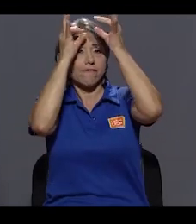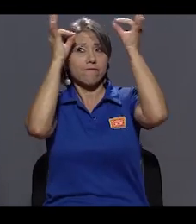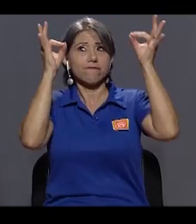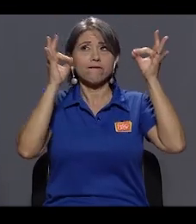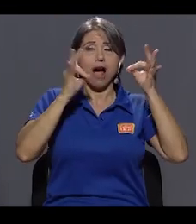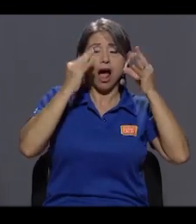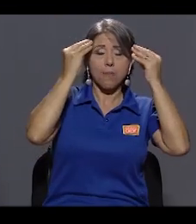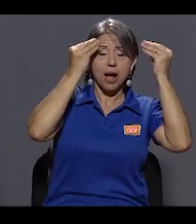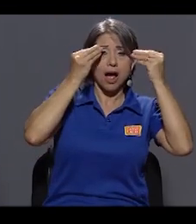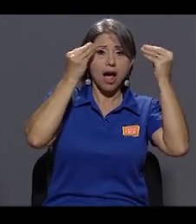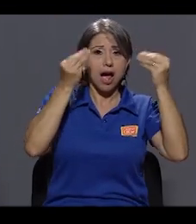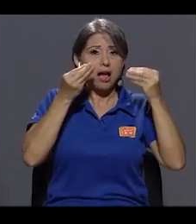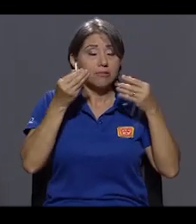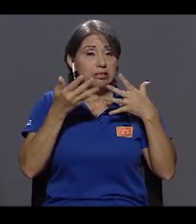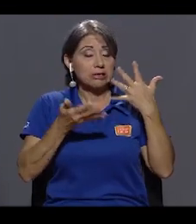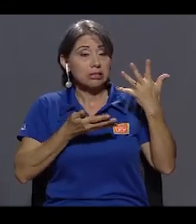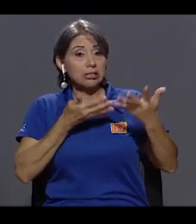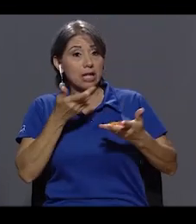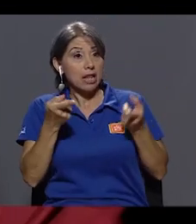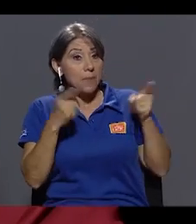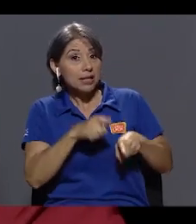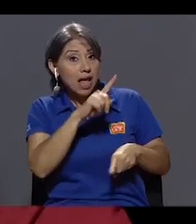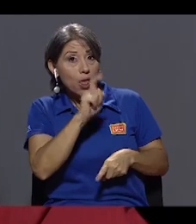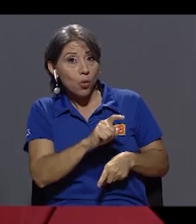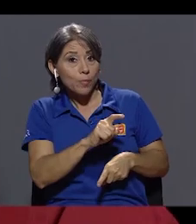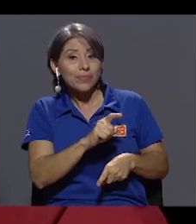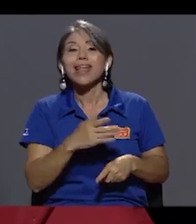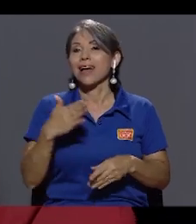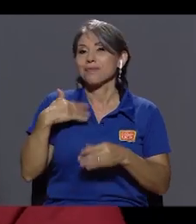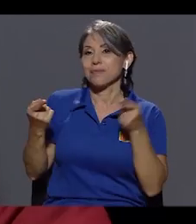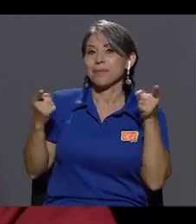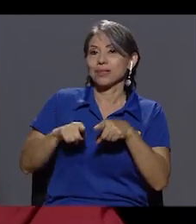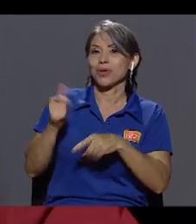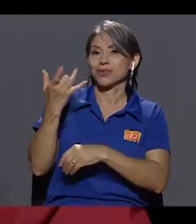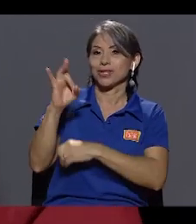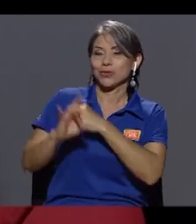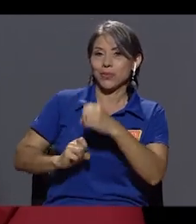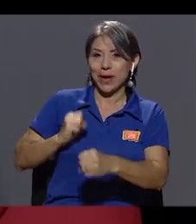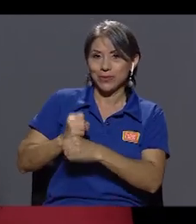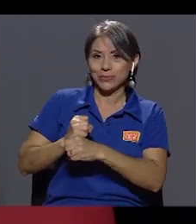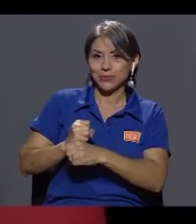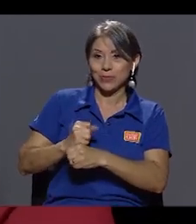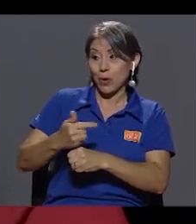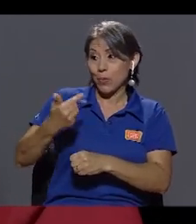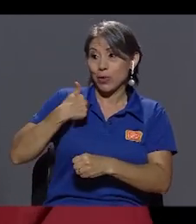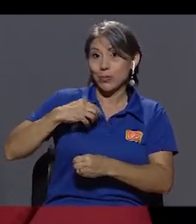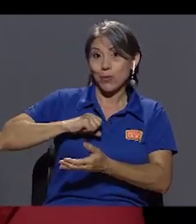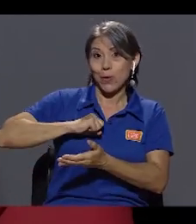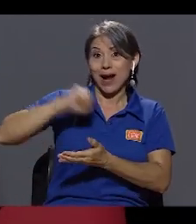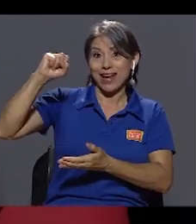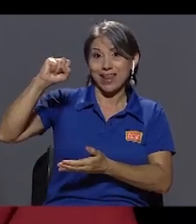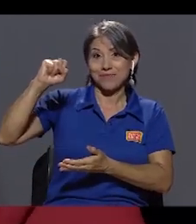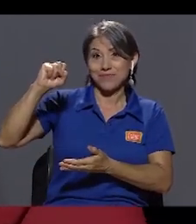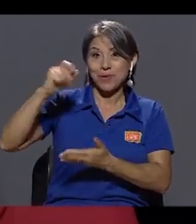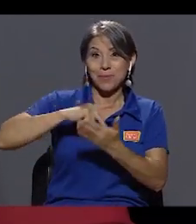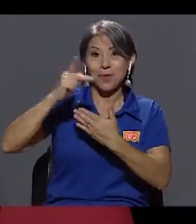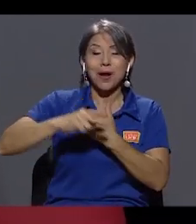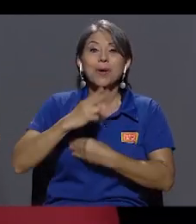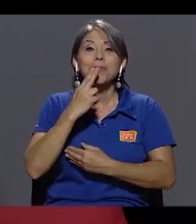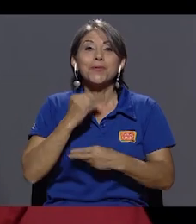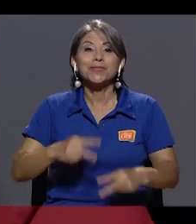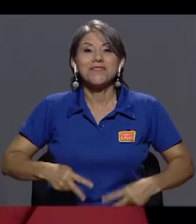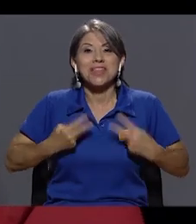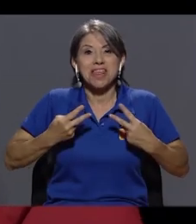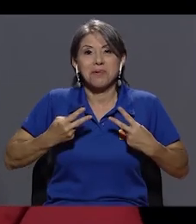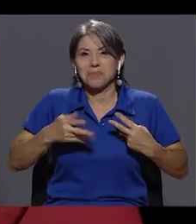desvirtúa. ¿Le pasó alguna vez? Vienes que me pasó a los 18 años. Cuando empecé, cuando gané la dulce vida, teniendo yo 19